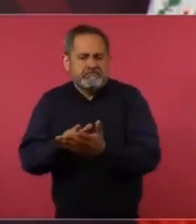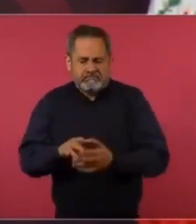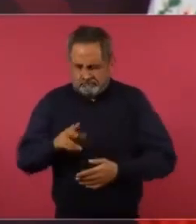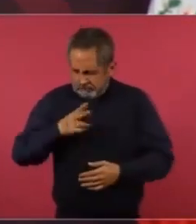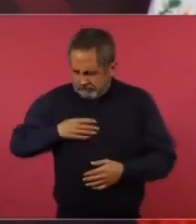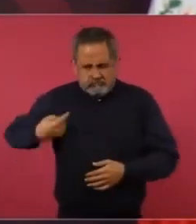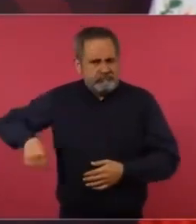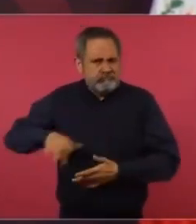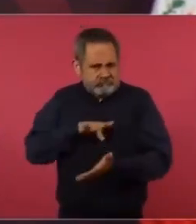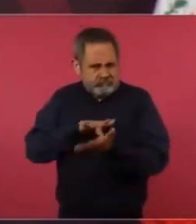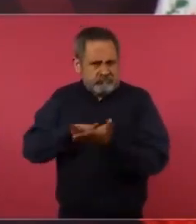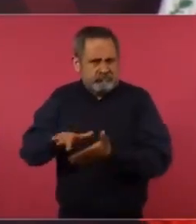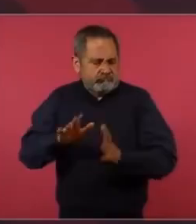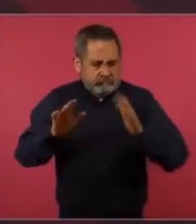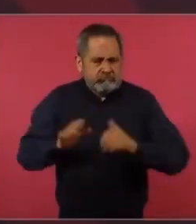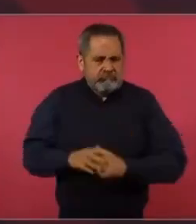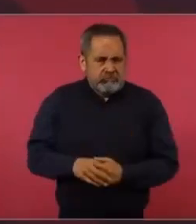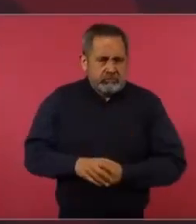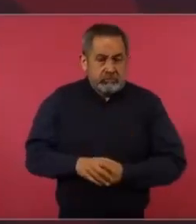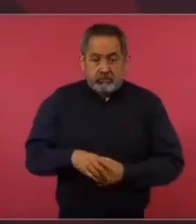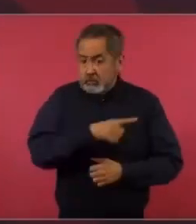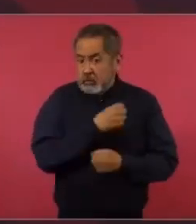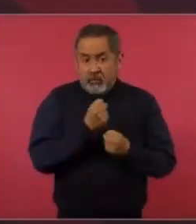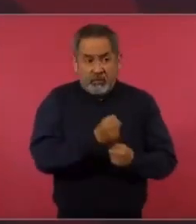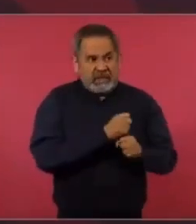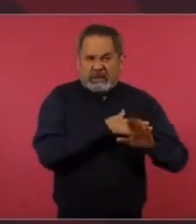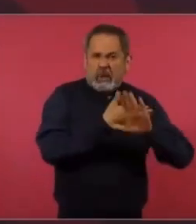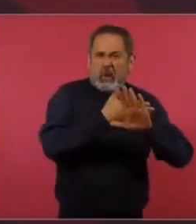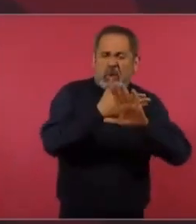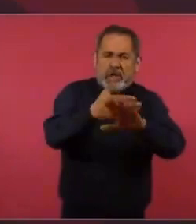de fuertes presiones,